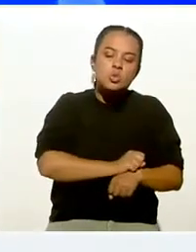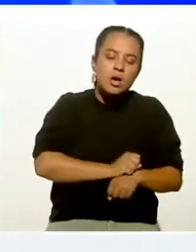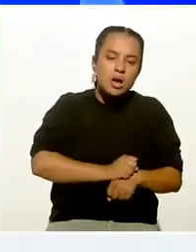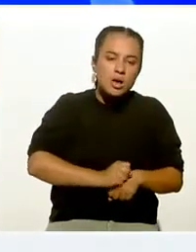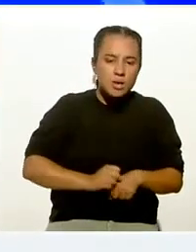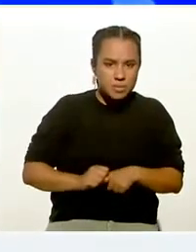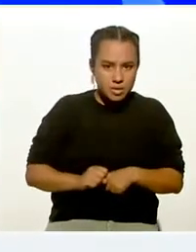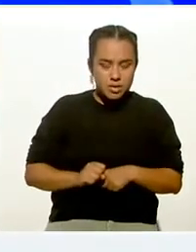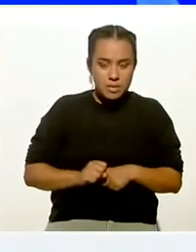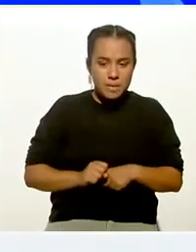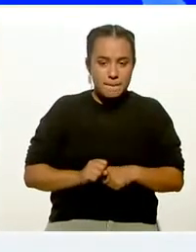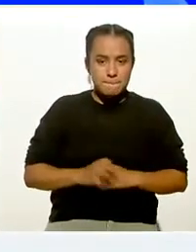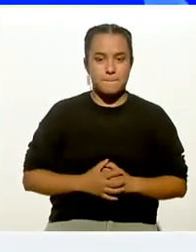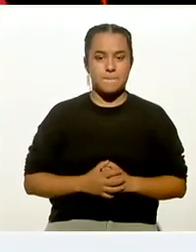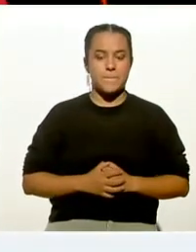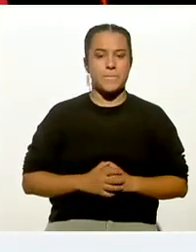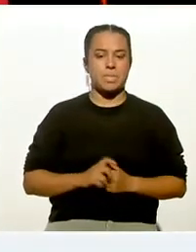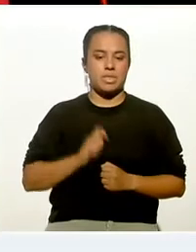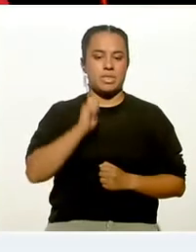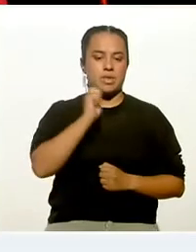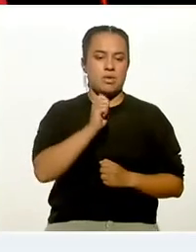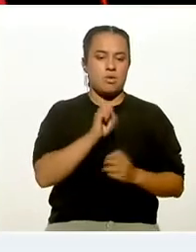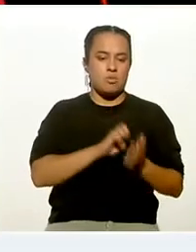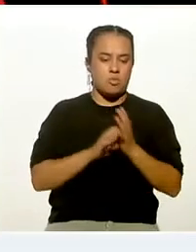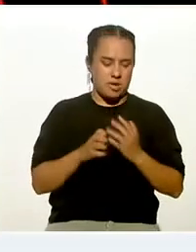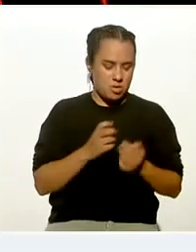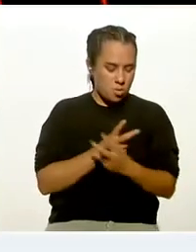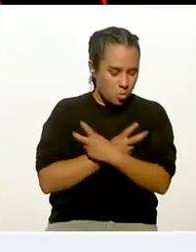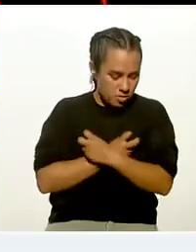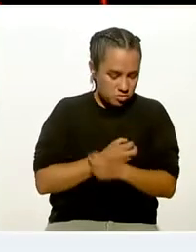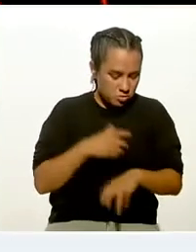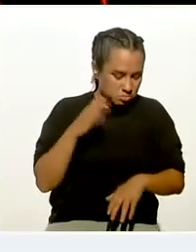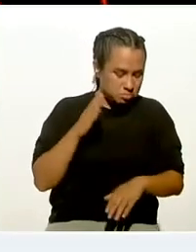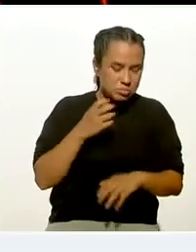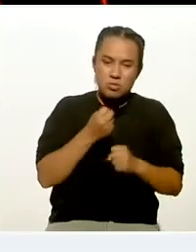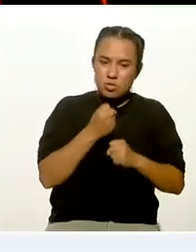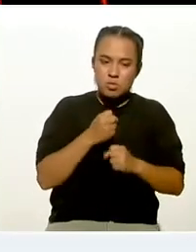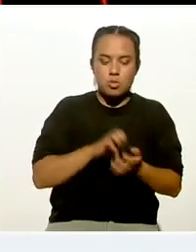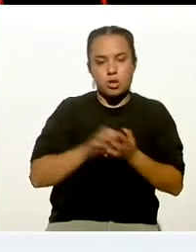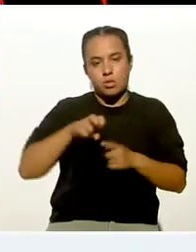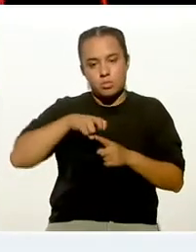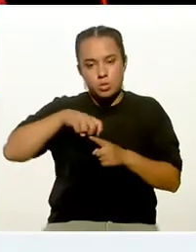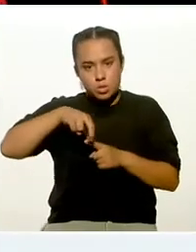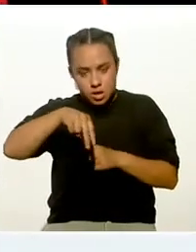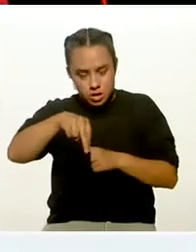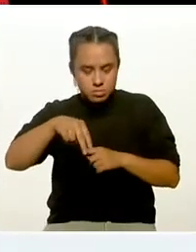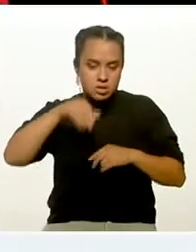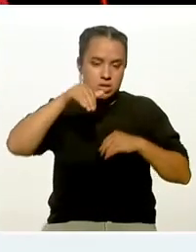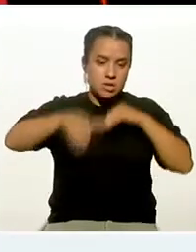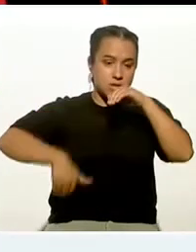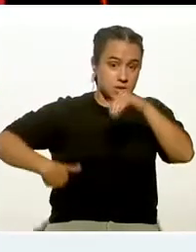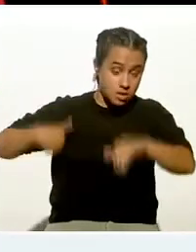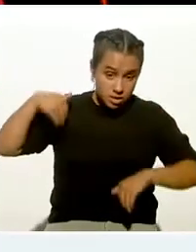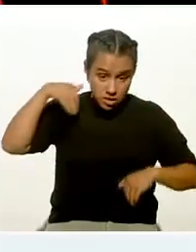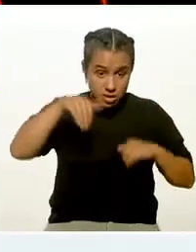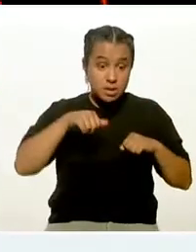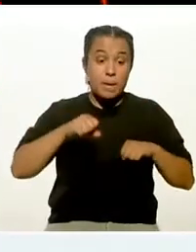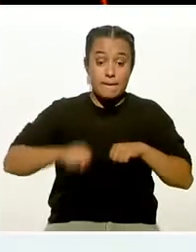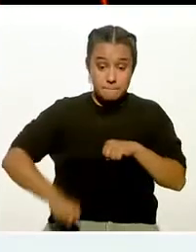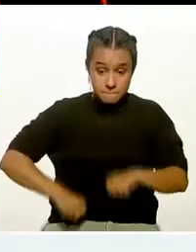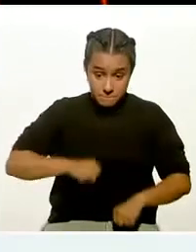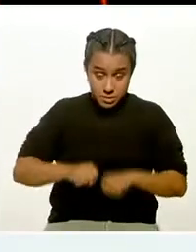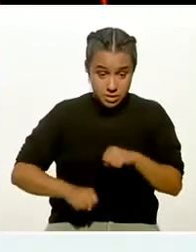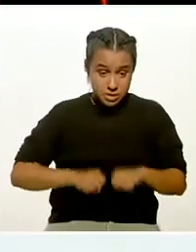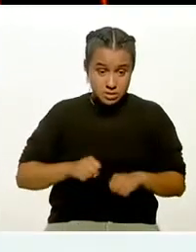aquellos que no ocasionen el golpeteo en las articulaciones. Caminar, nadar, andar en bicicleta.